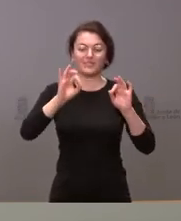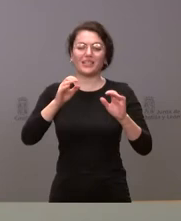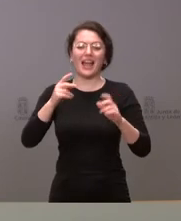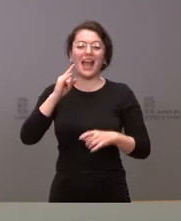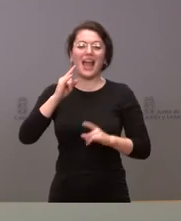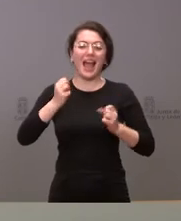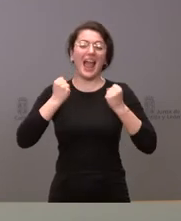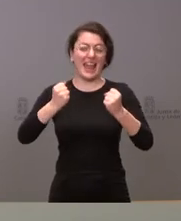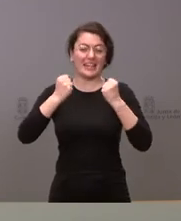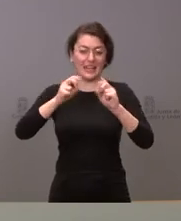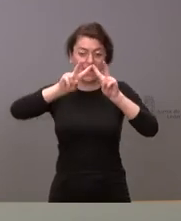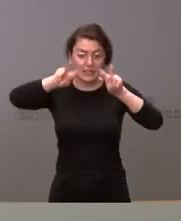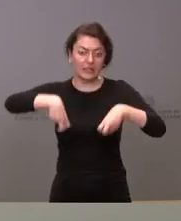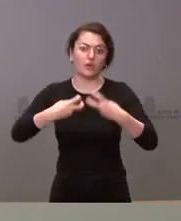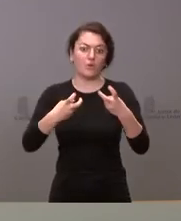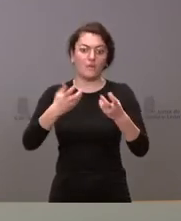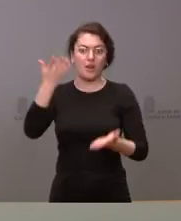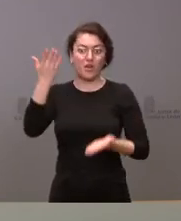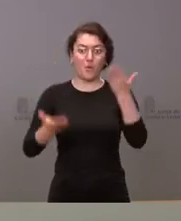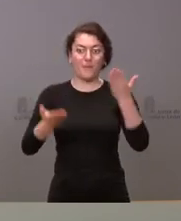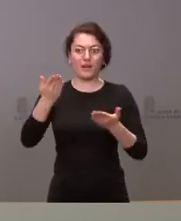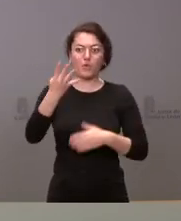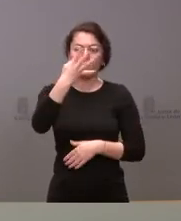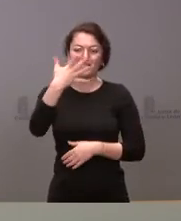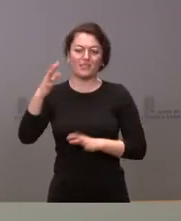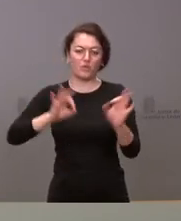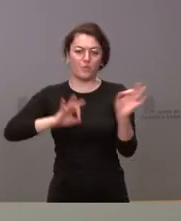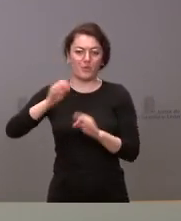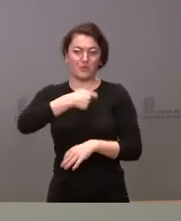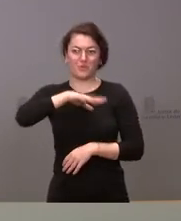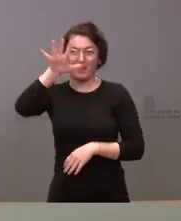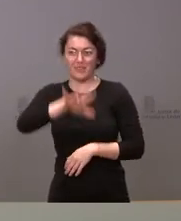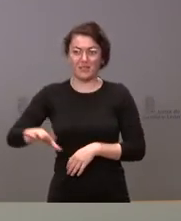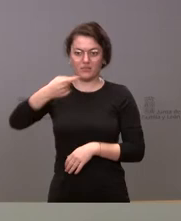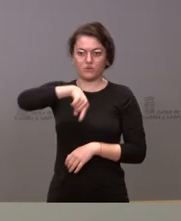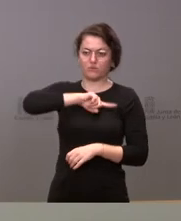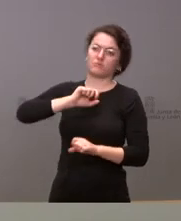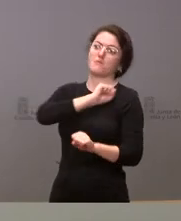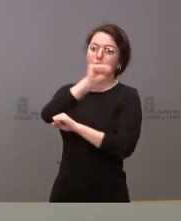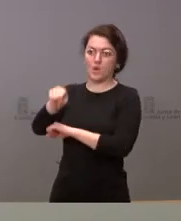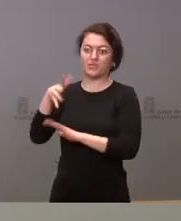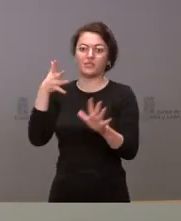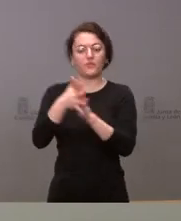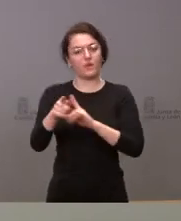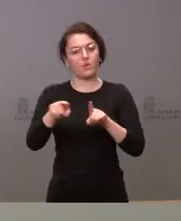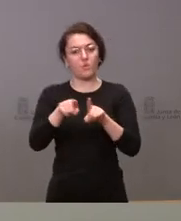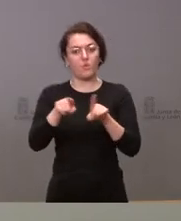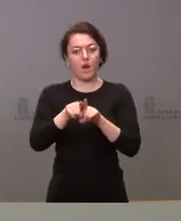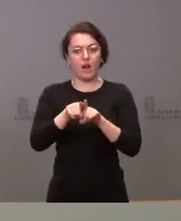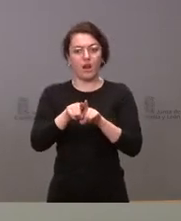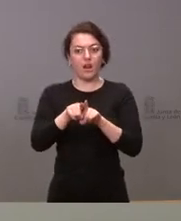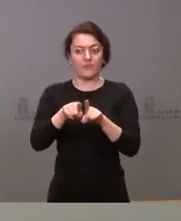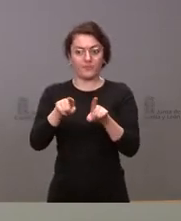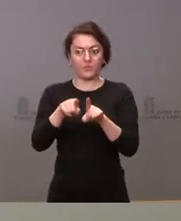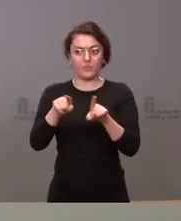renovables frente al 45% del conjunto nacional. Esto era muy importante nuestra contribución en esta materia para disminuir esta dependencia del exterior.